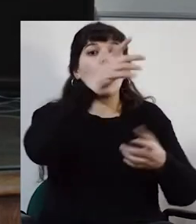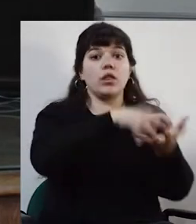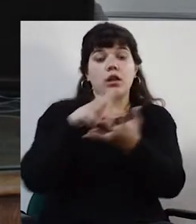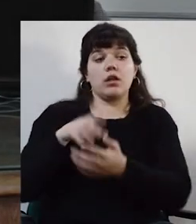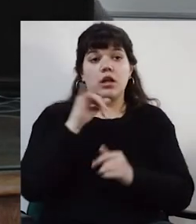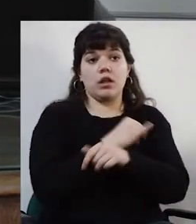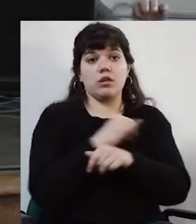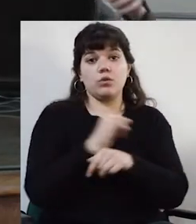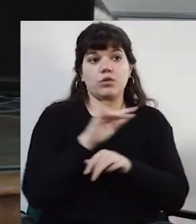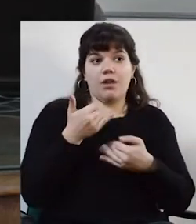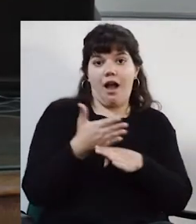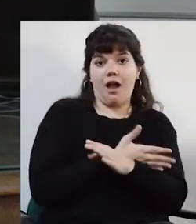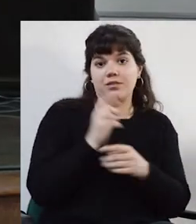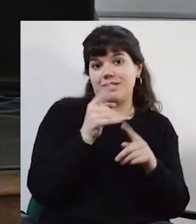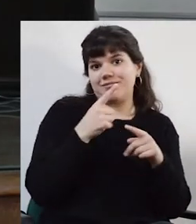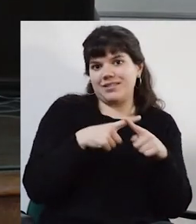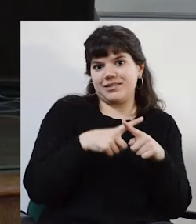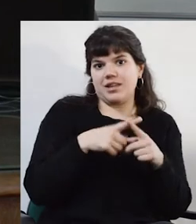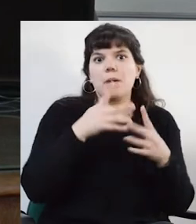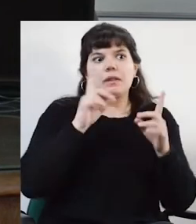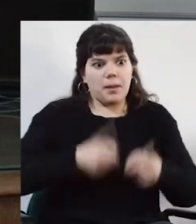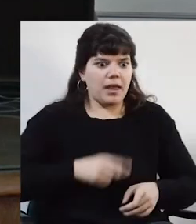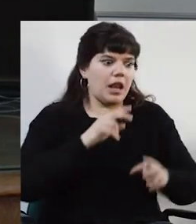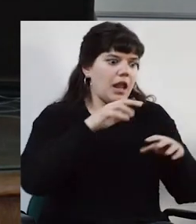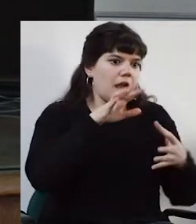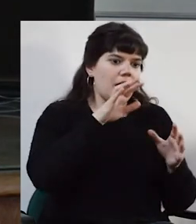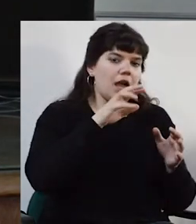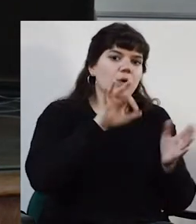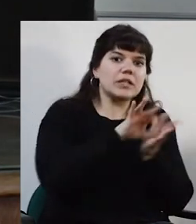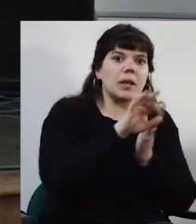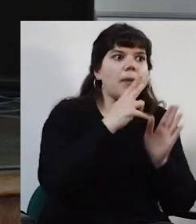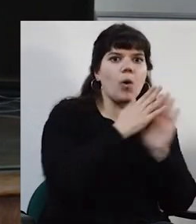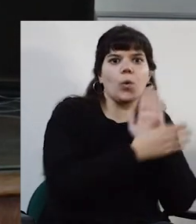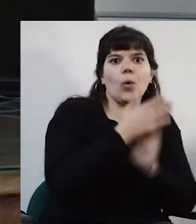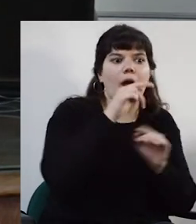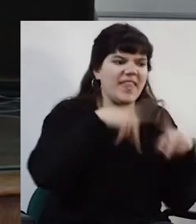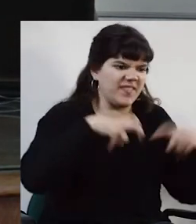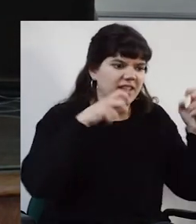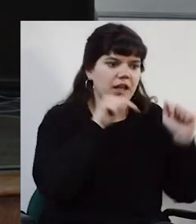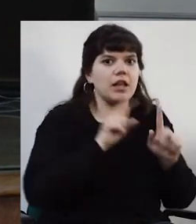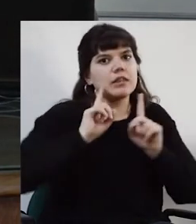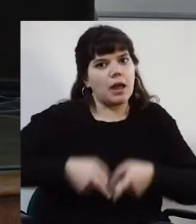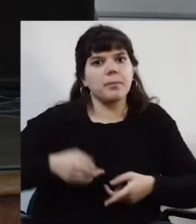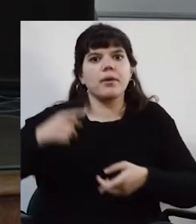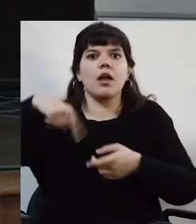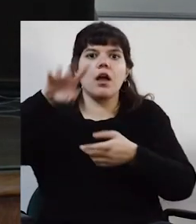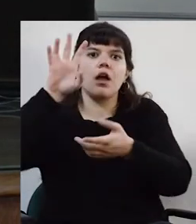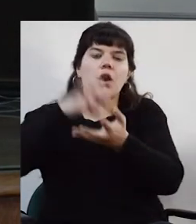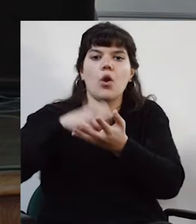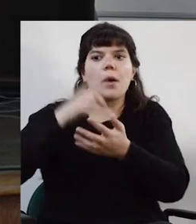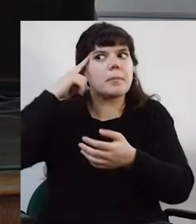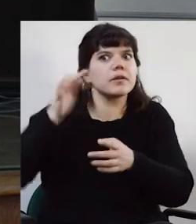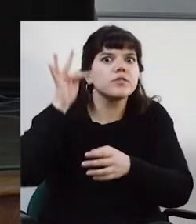porque también hay un sistema nacional de investigación, también hay unos fondos concursables a los que tenemos que